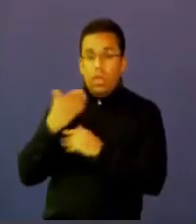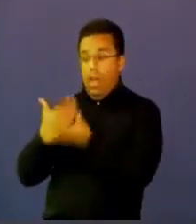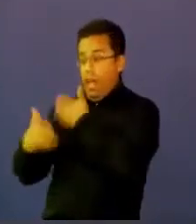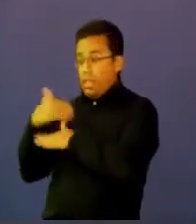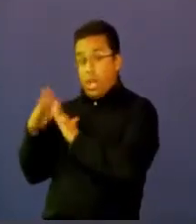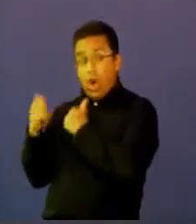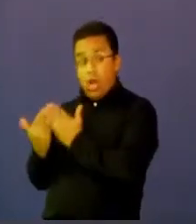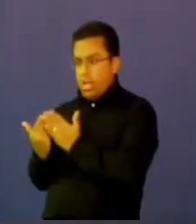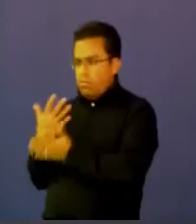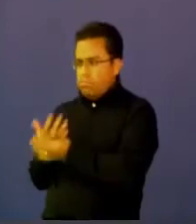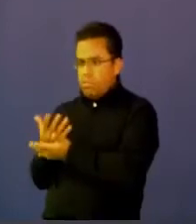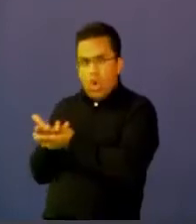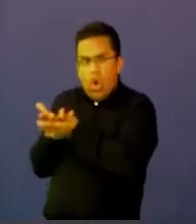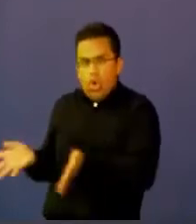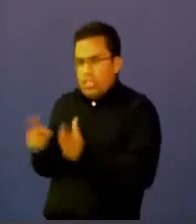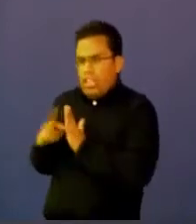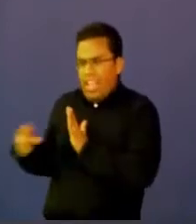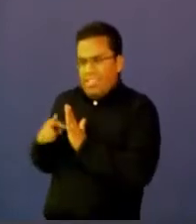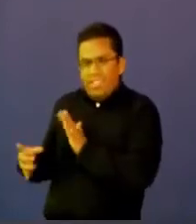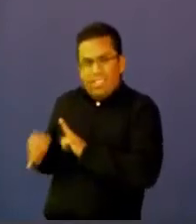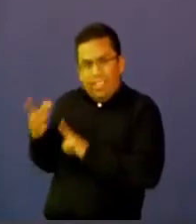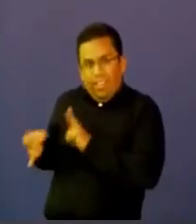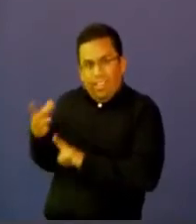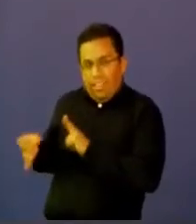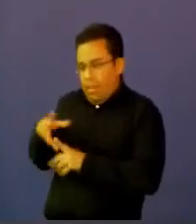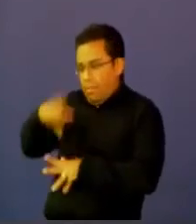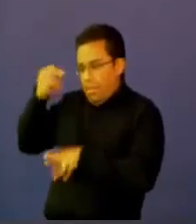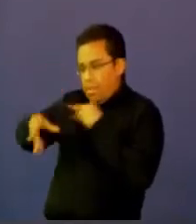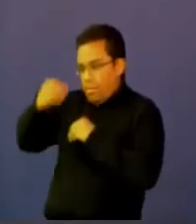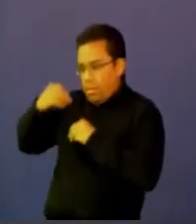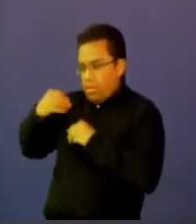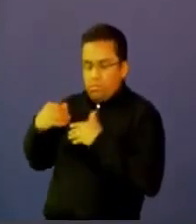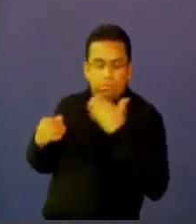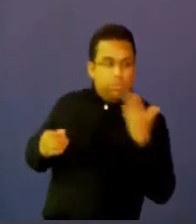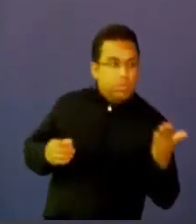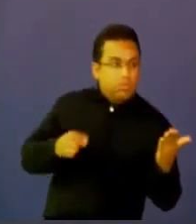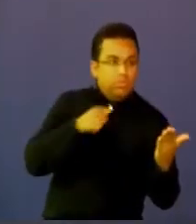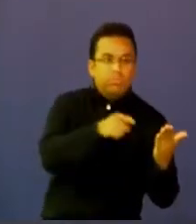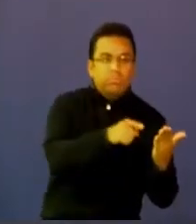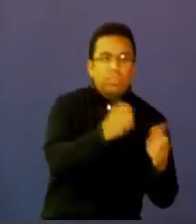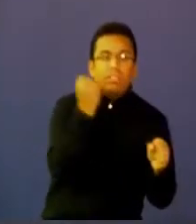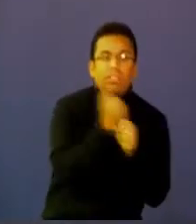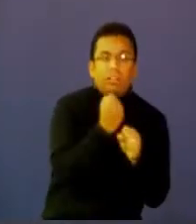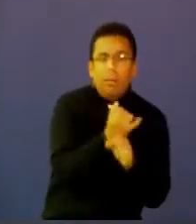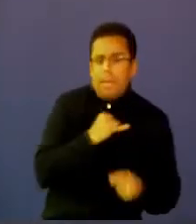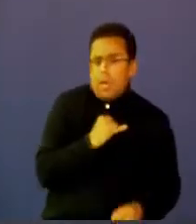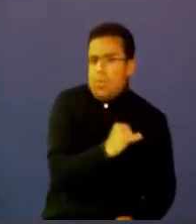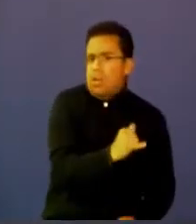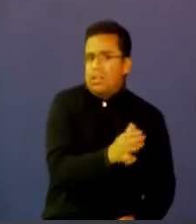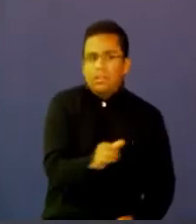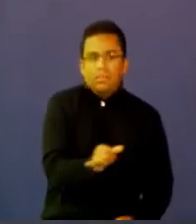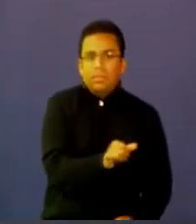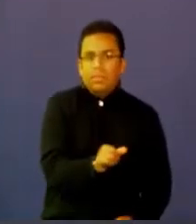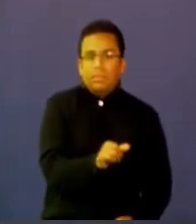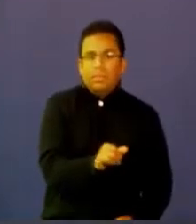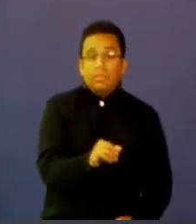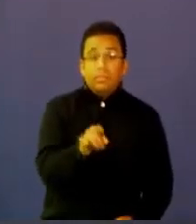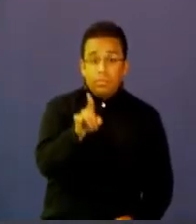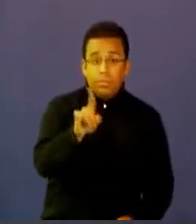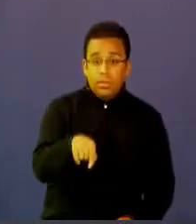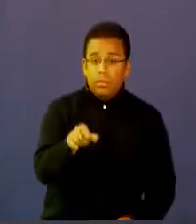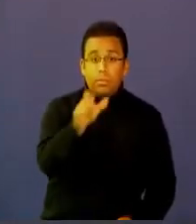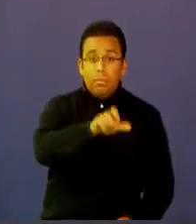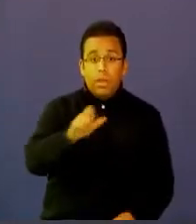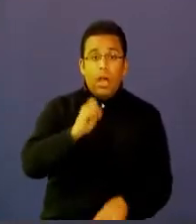la tecnología se enfrentan a un mundo laboral que es igual. Hoy en día hasta el abogado se enfrenta con las tecnologías de la